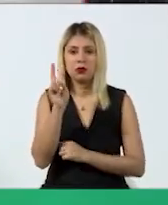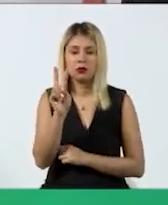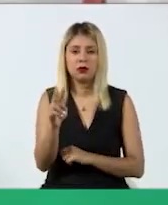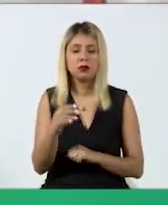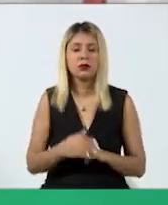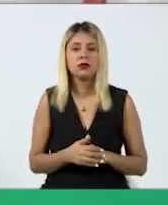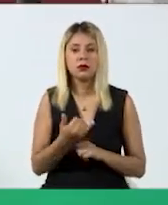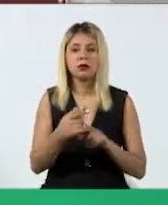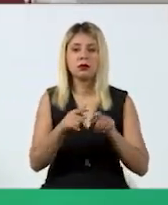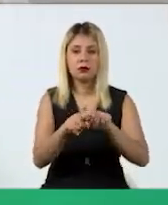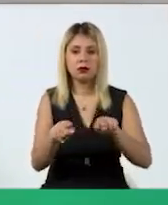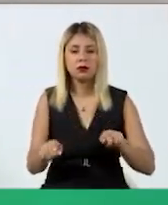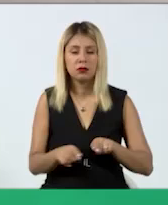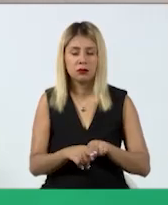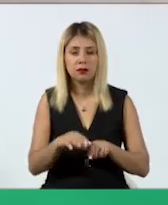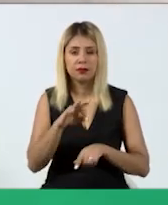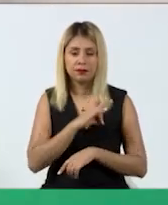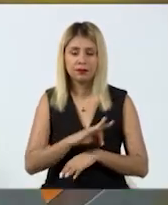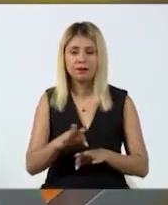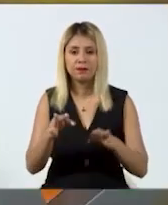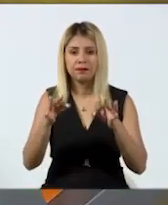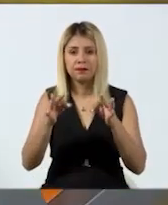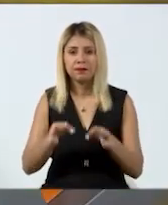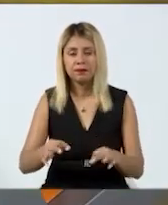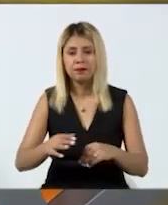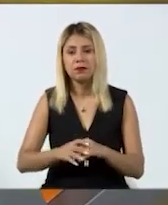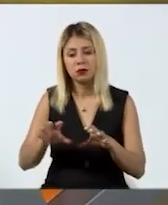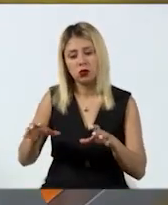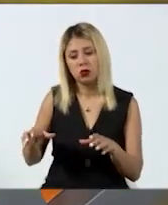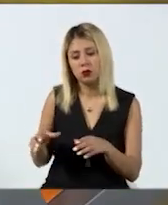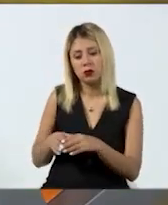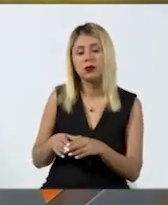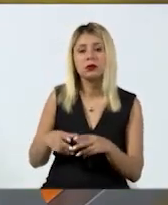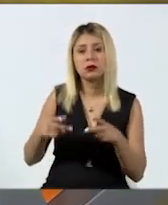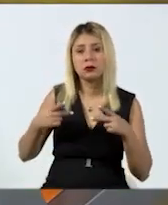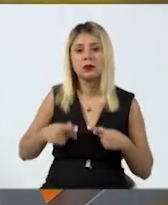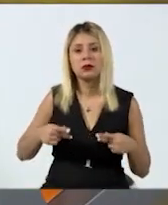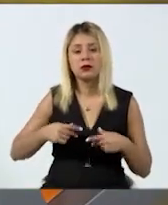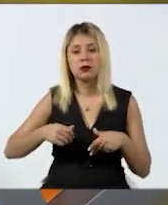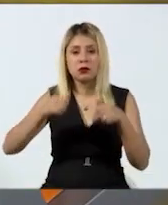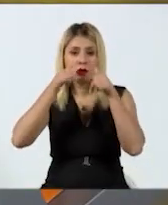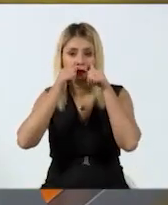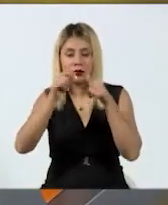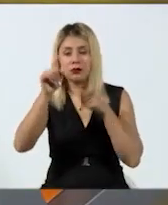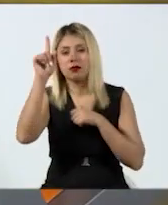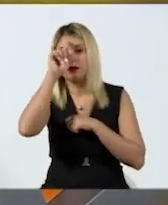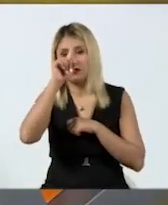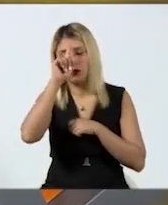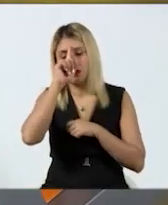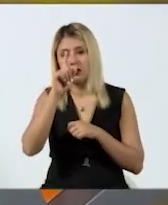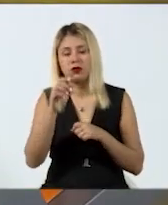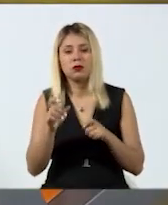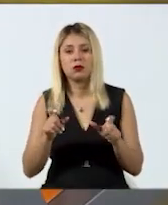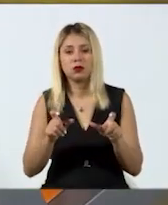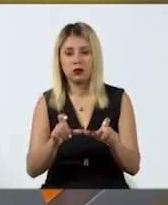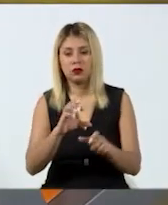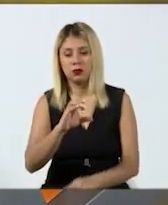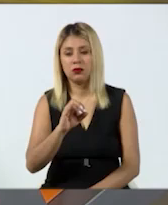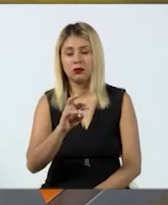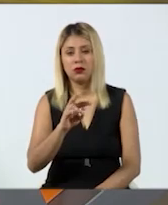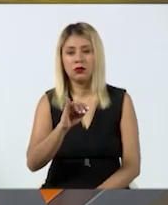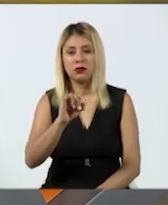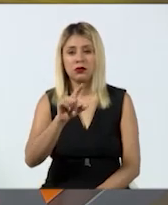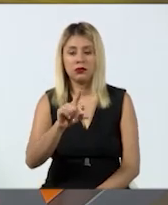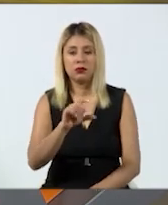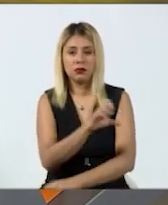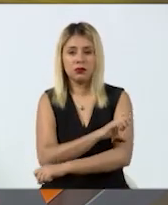Eso nos da una certeza de que la población está atendiendo las recomendaciones de protección civil. Esto por supuesto